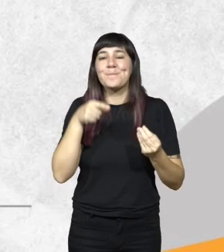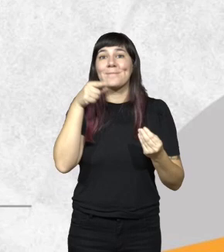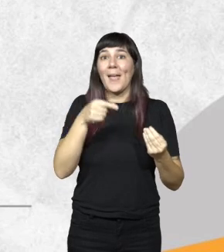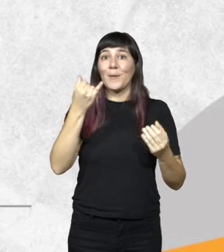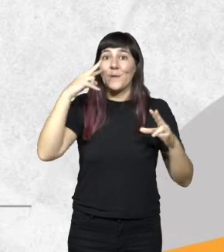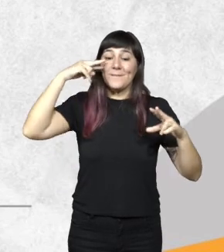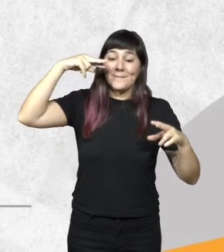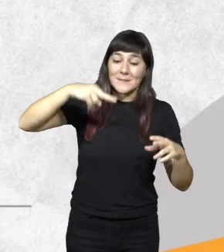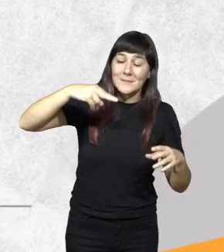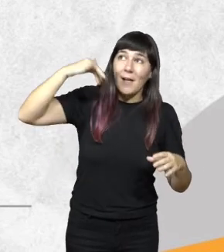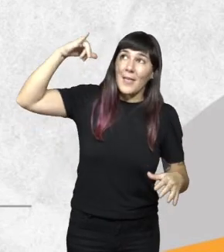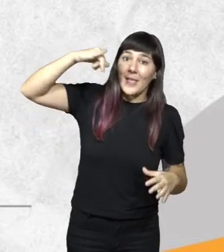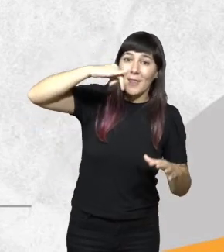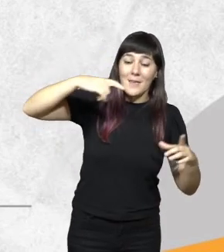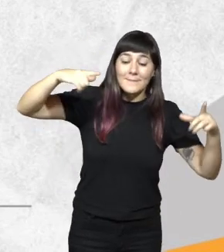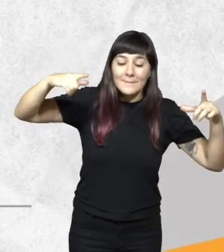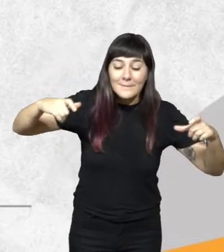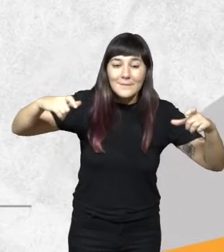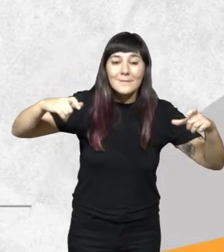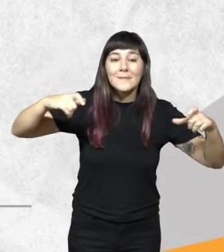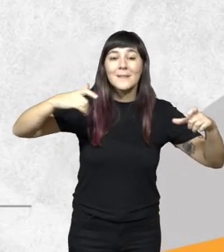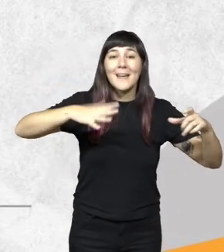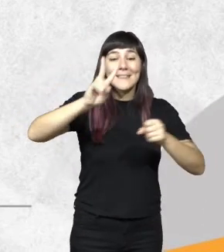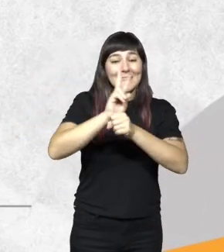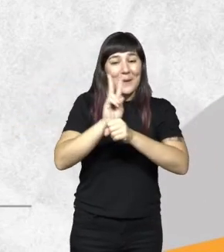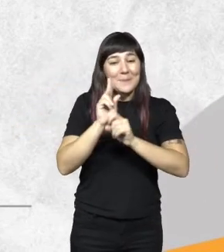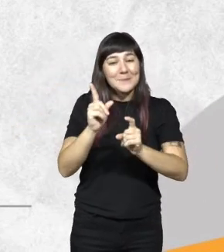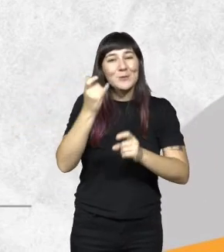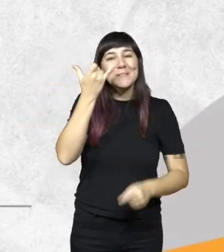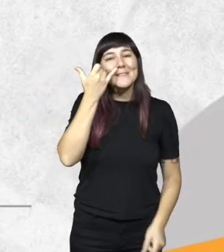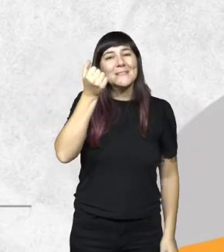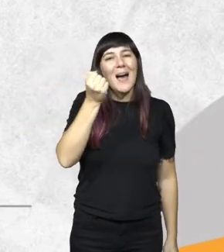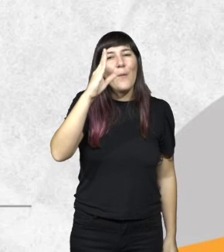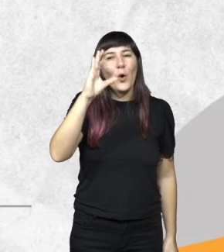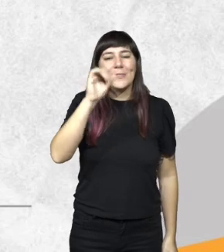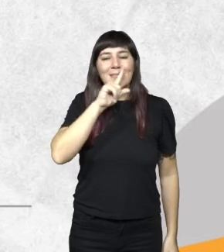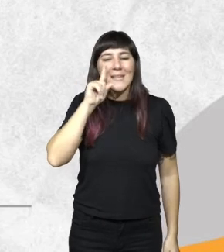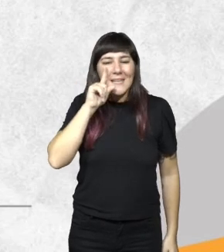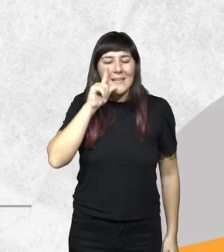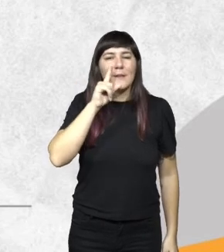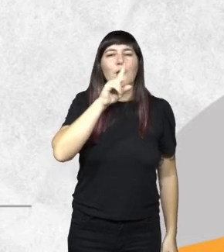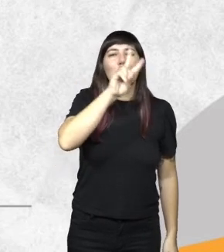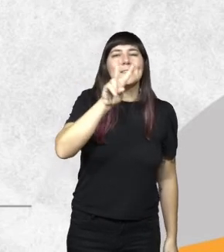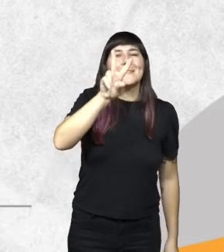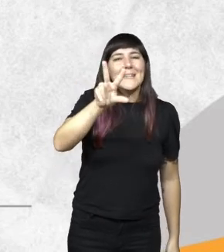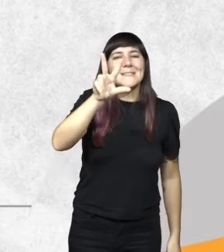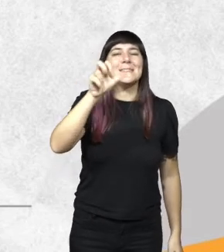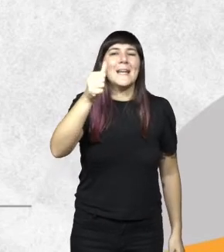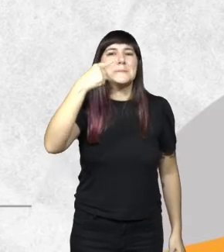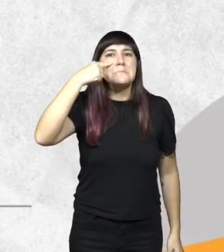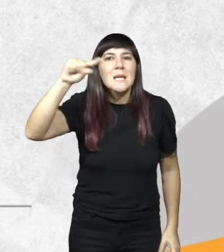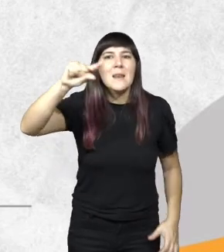vista aérea de lo que es la reserva de Biófera Yabotí que le comentaba con 236.000 hectáreas es una vista majestuosa